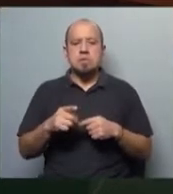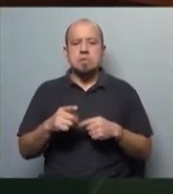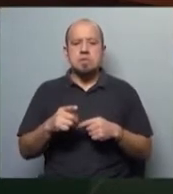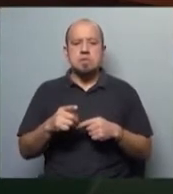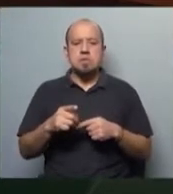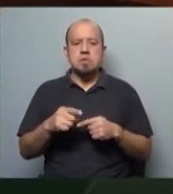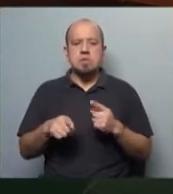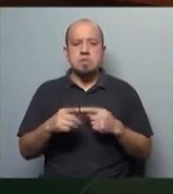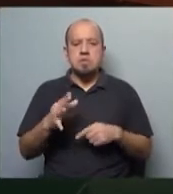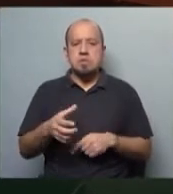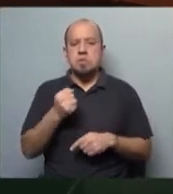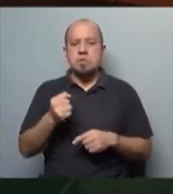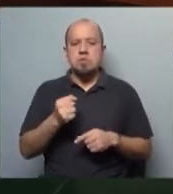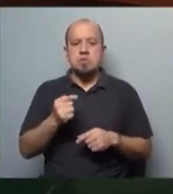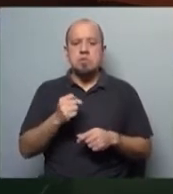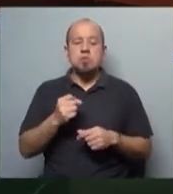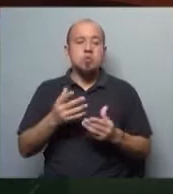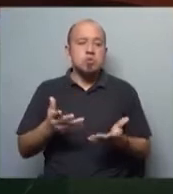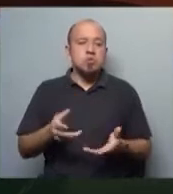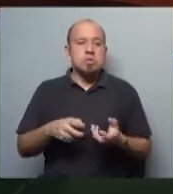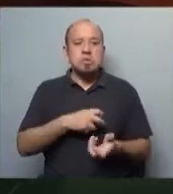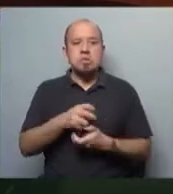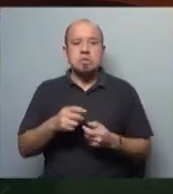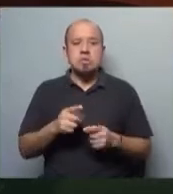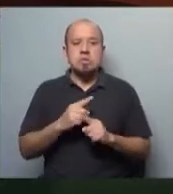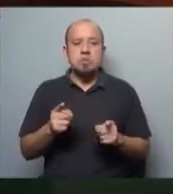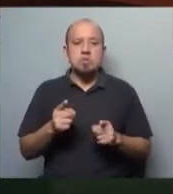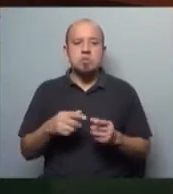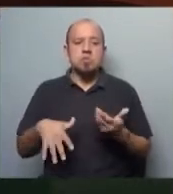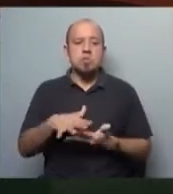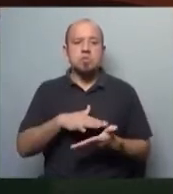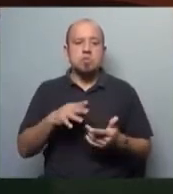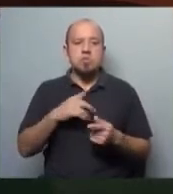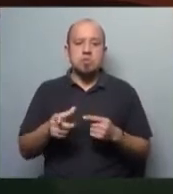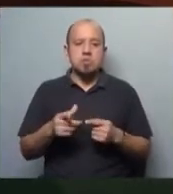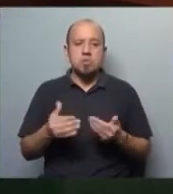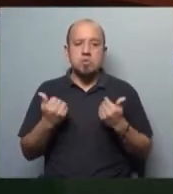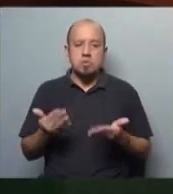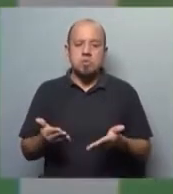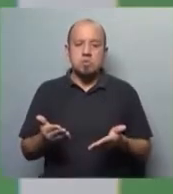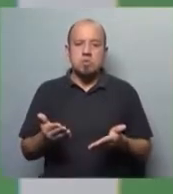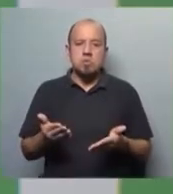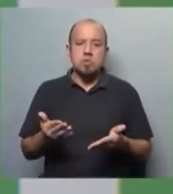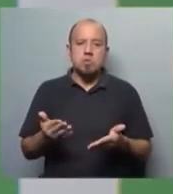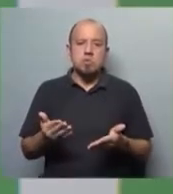recuperación de la crisis, que no necesariamente era una situación que beneficiara a la población,